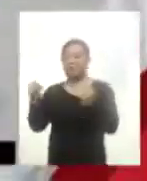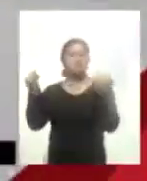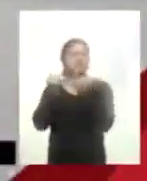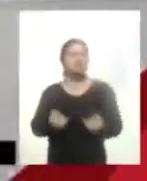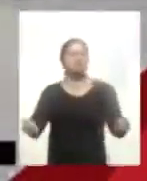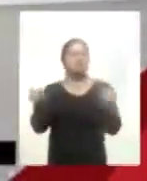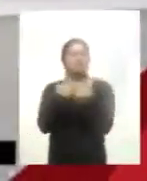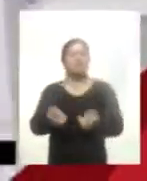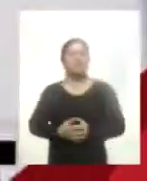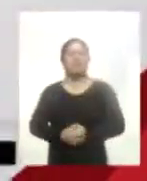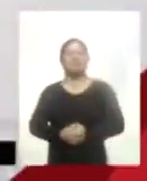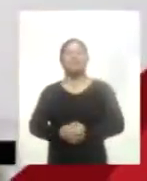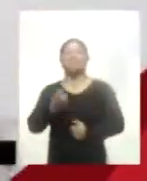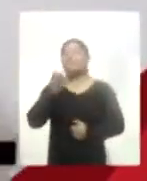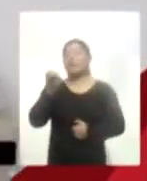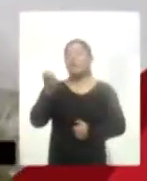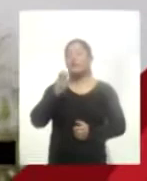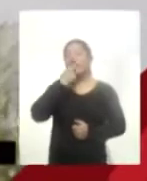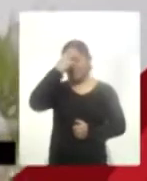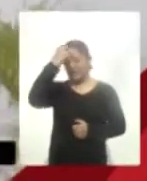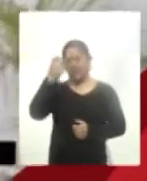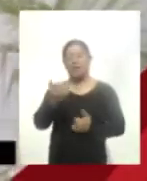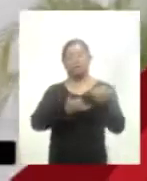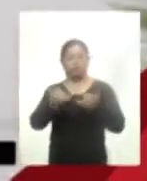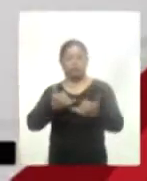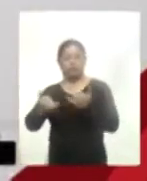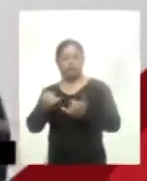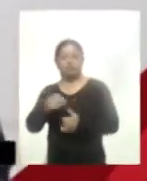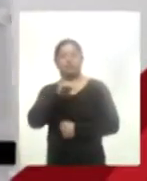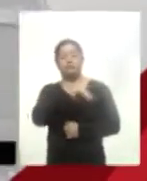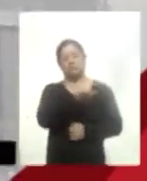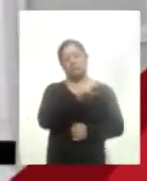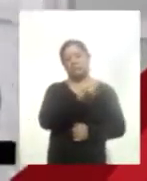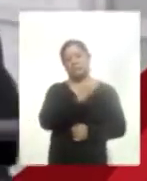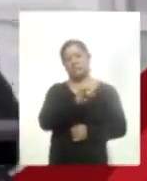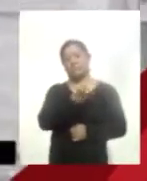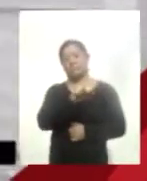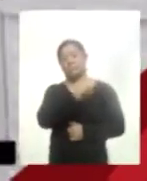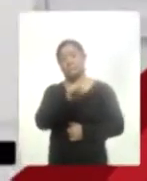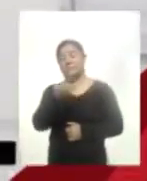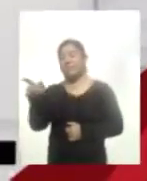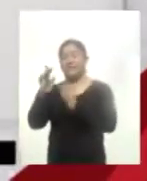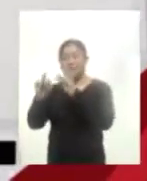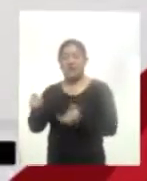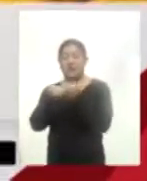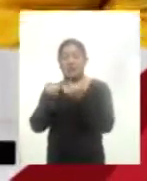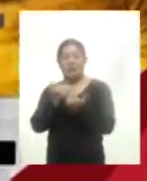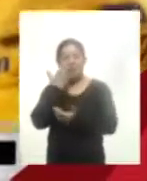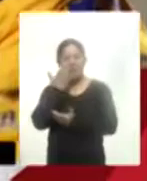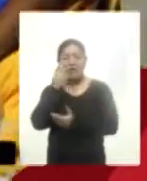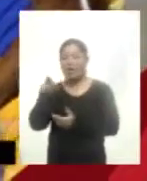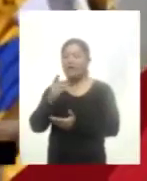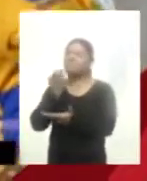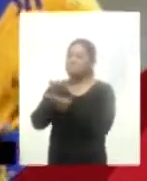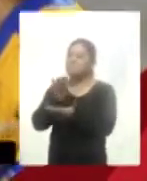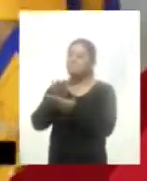José Juan Macías, jugador de Chivas, sigue en el radar del Olympique de Marsella y desde Francia asegura que el cuadro galo ya le habría pedido